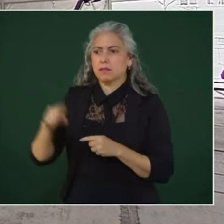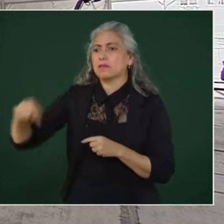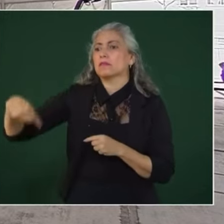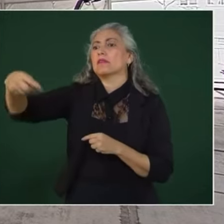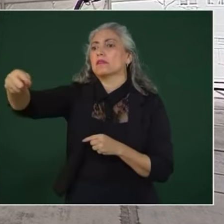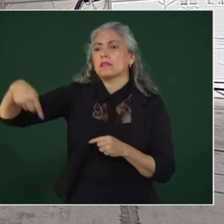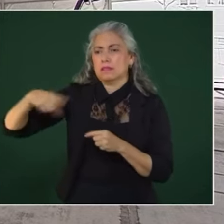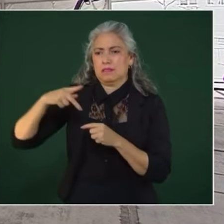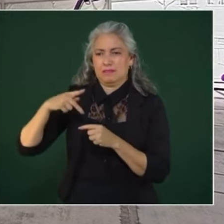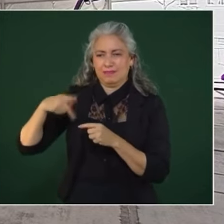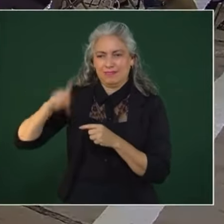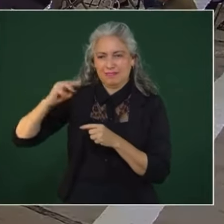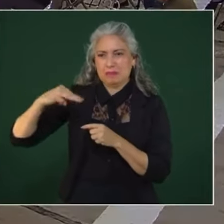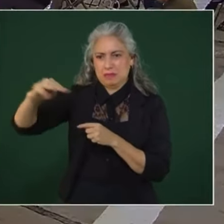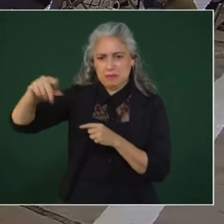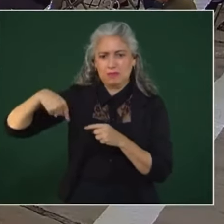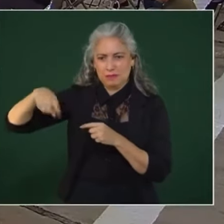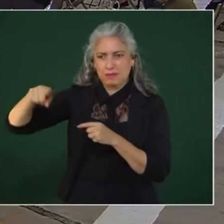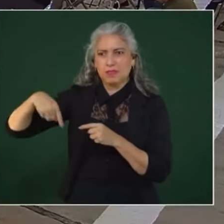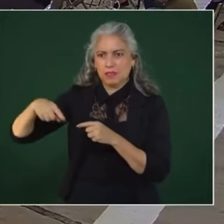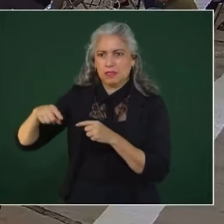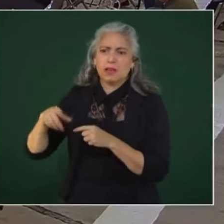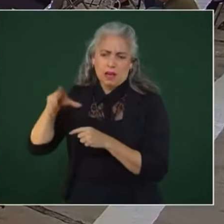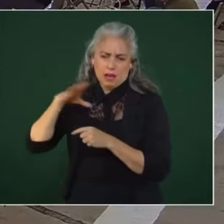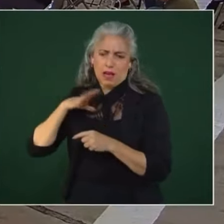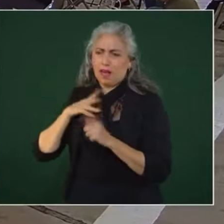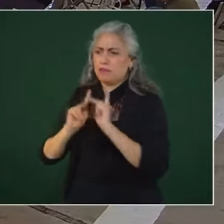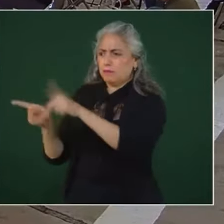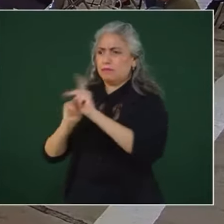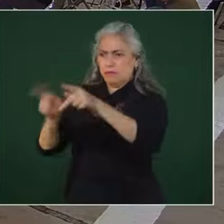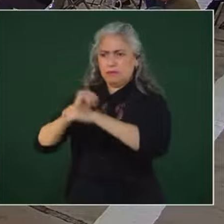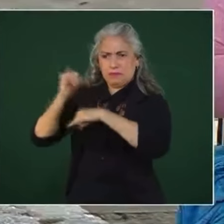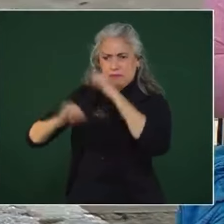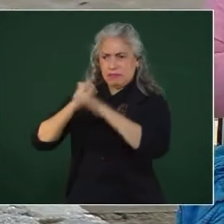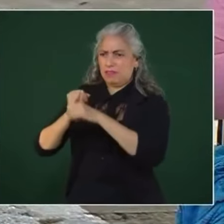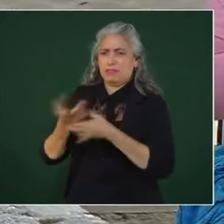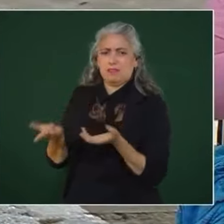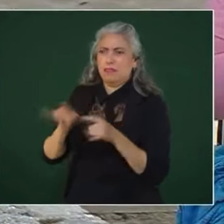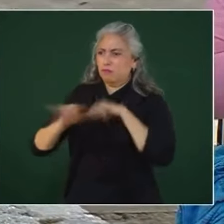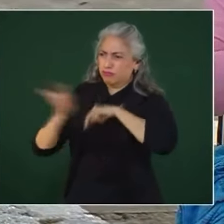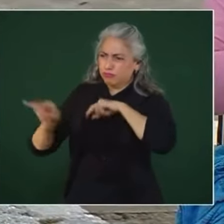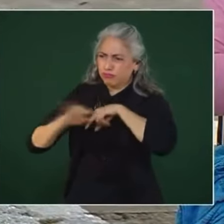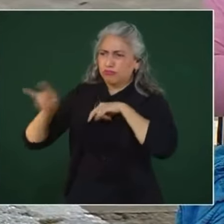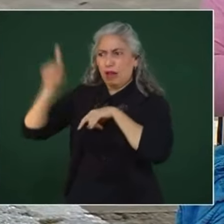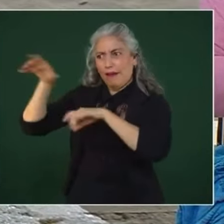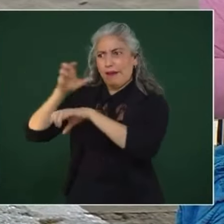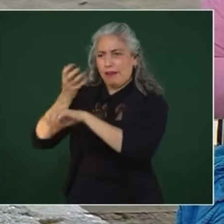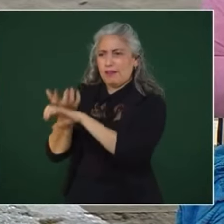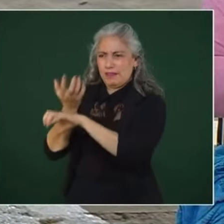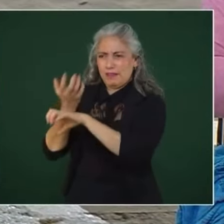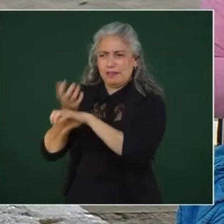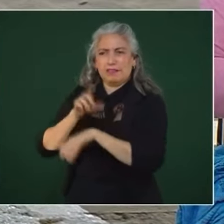a esta inseguridad. Es una comunidad de cinco puentes internacionales con un tráfico tremendo hacia Estados Unidos por